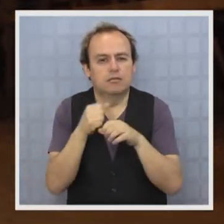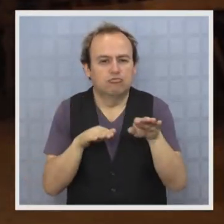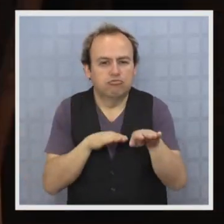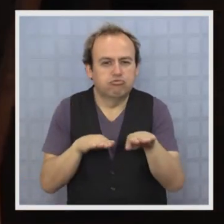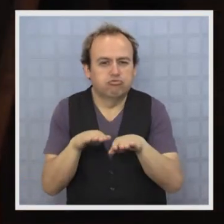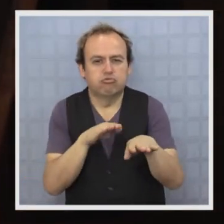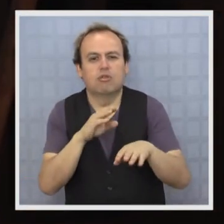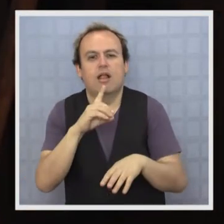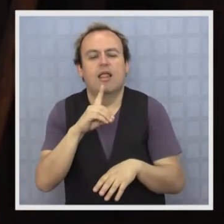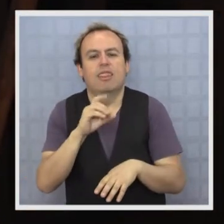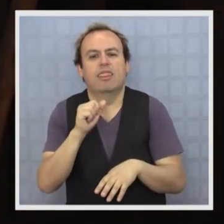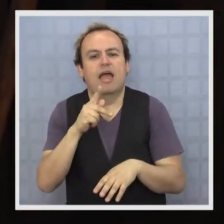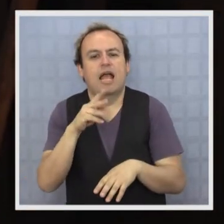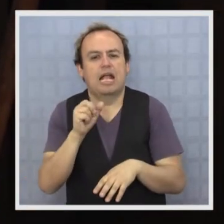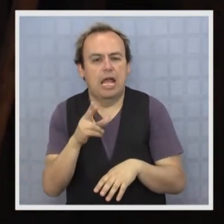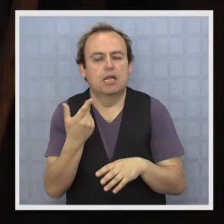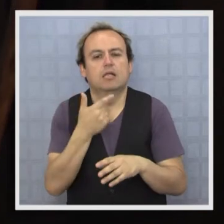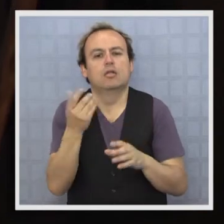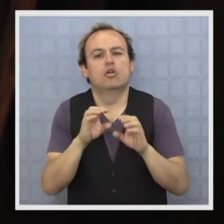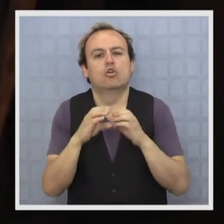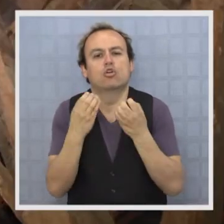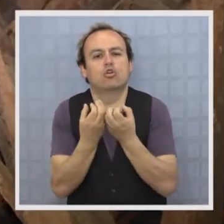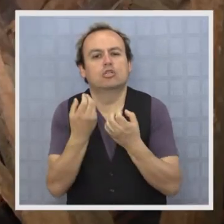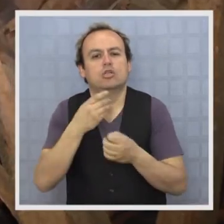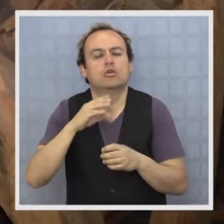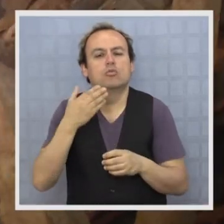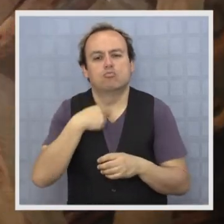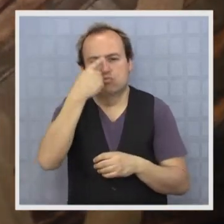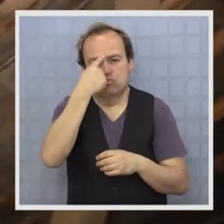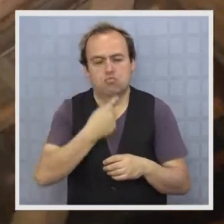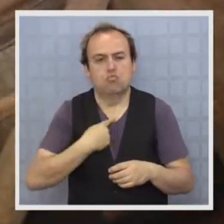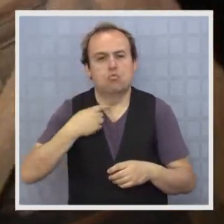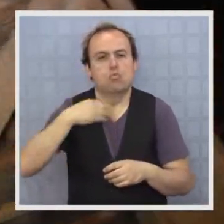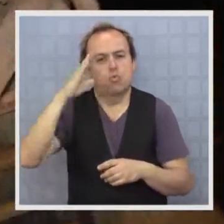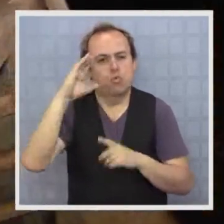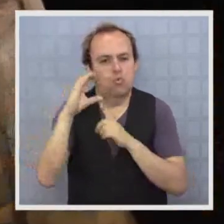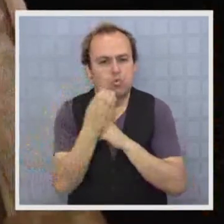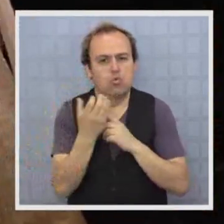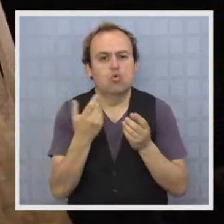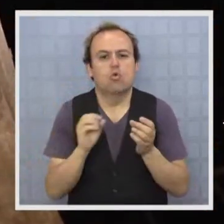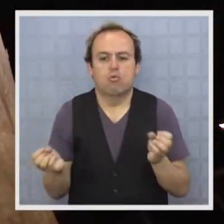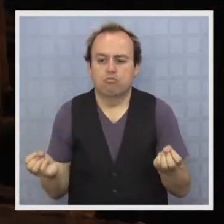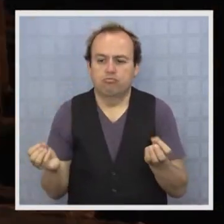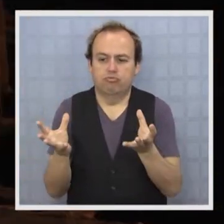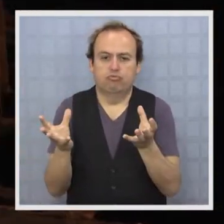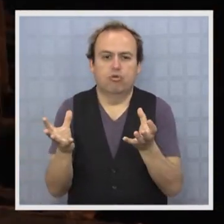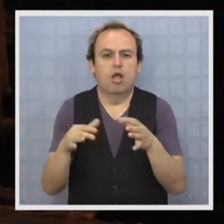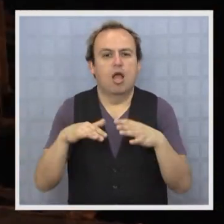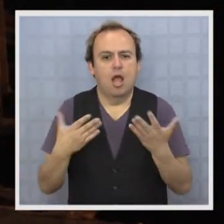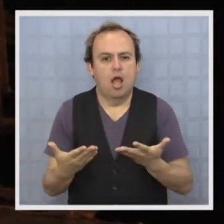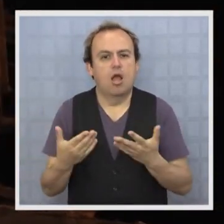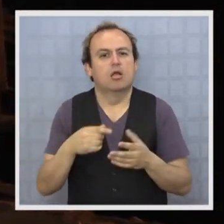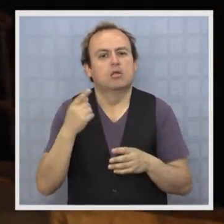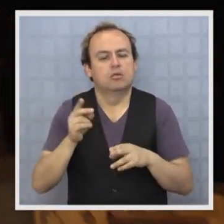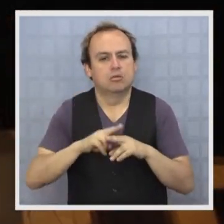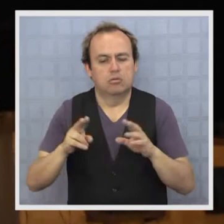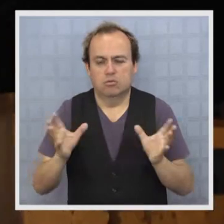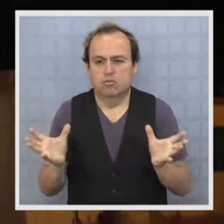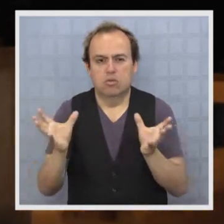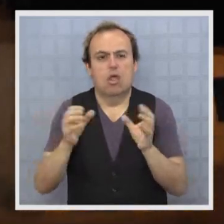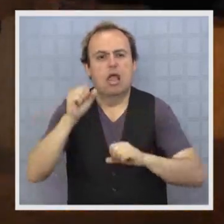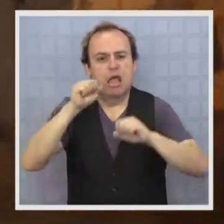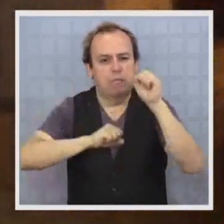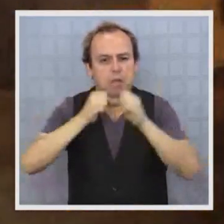disposición del Consejo de Monumentos Nacionales para ser utilizados en la iluminación de algún monumento histórico. Para su instalación, varias